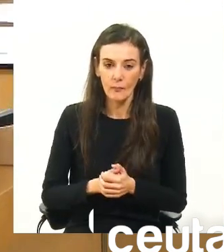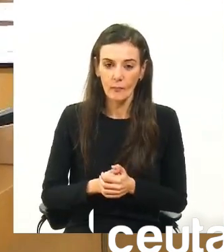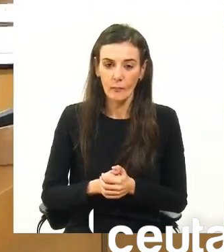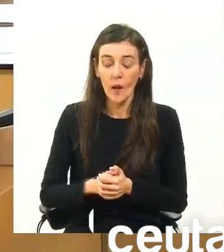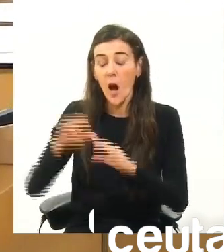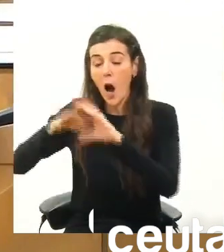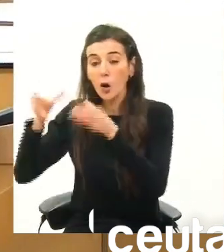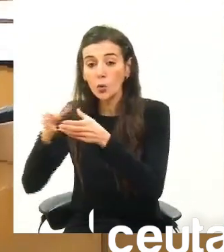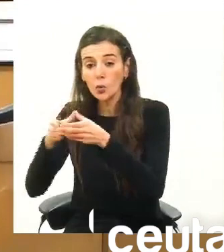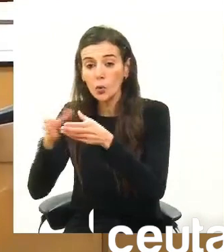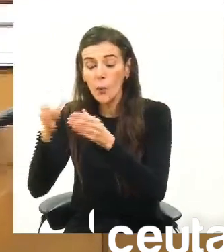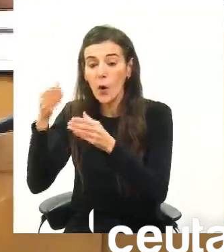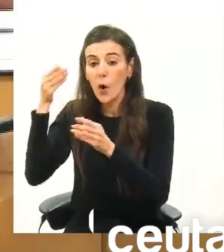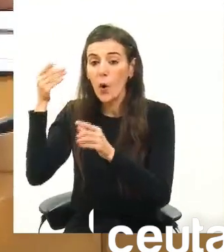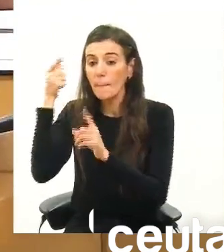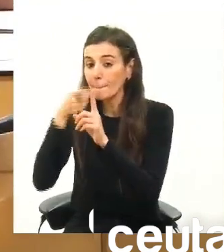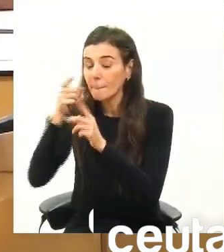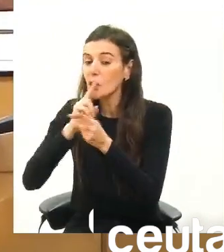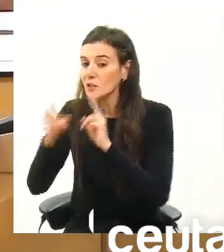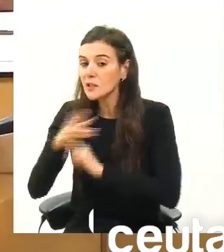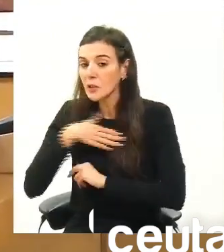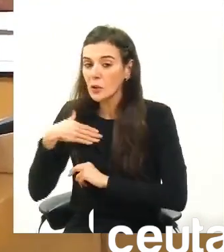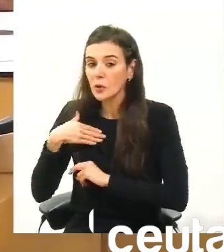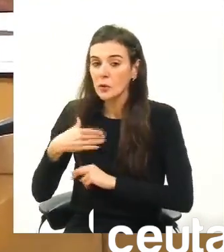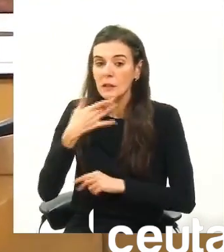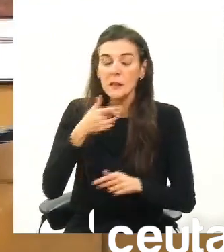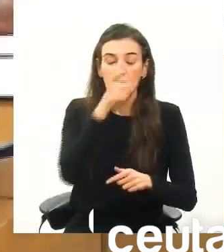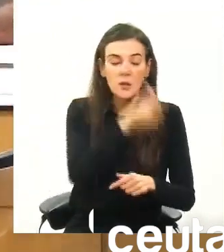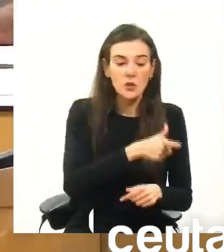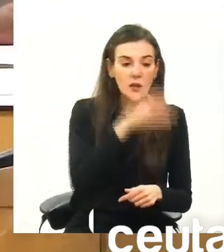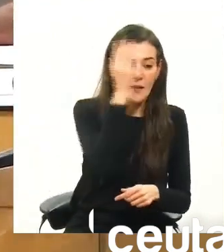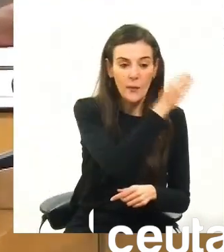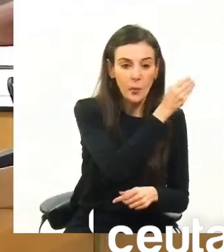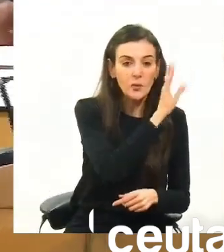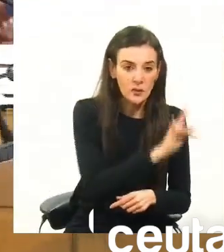¿Algún grupo que más quiere hacer uso de la palabra? Señor Mebrut, tiene usted la palabra.